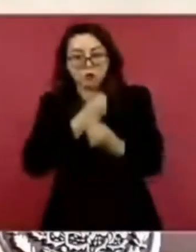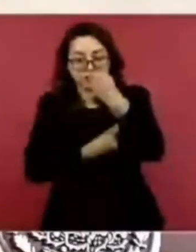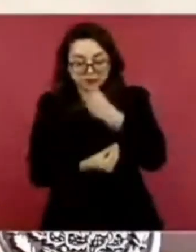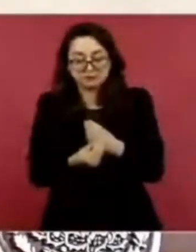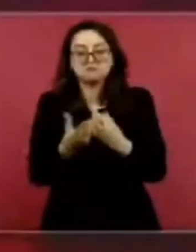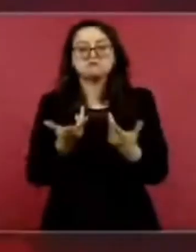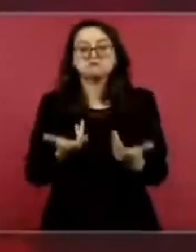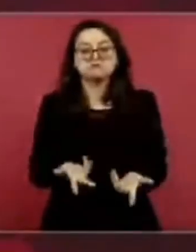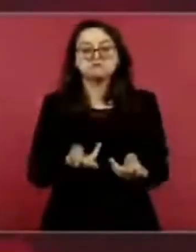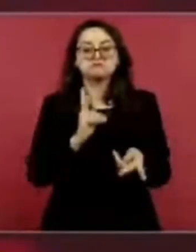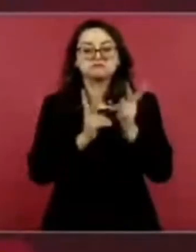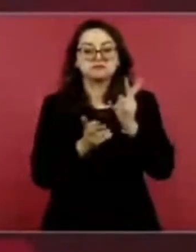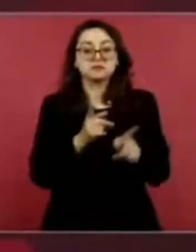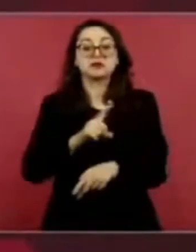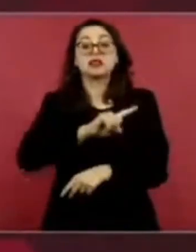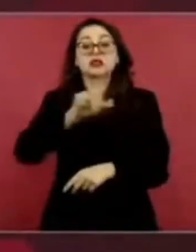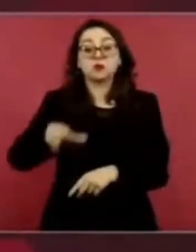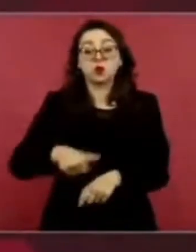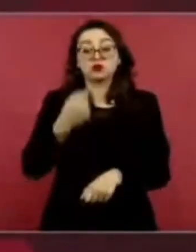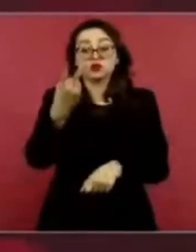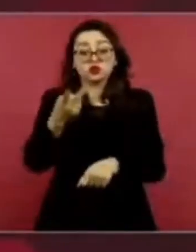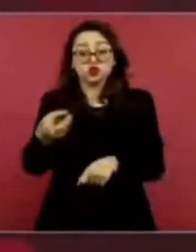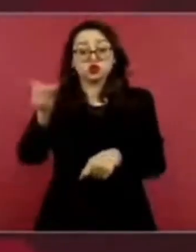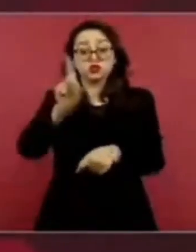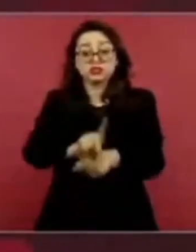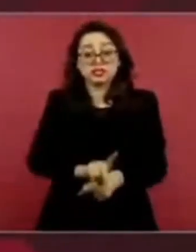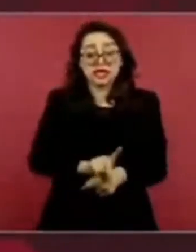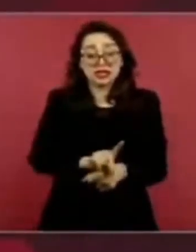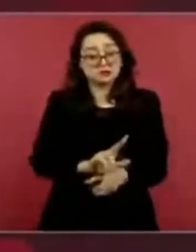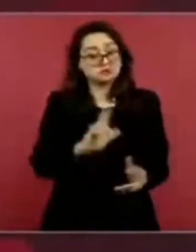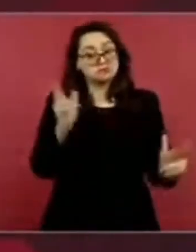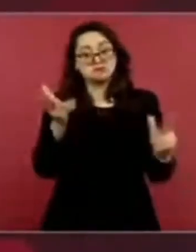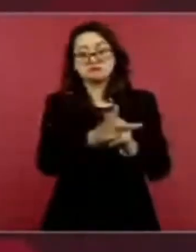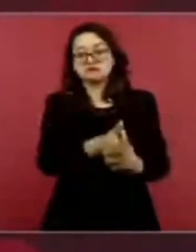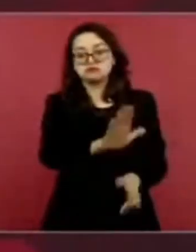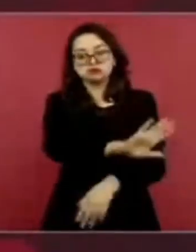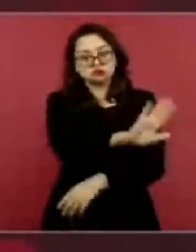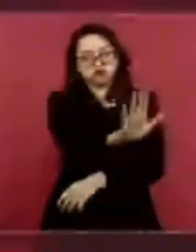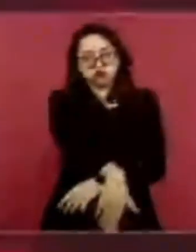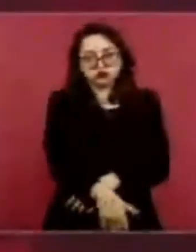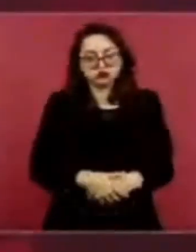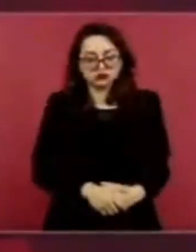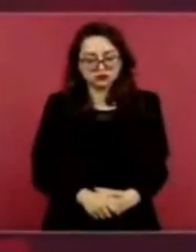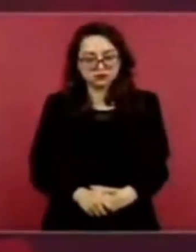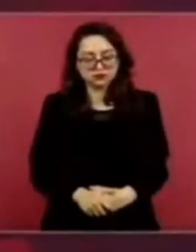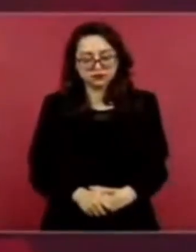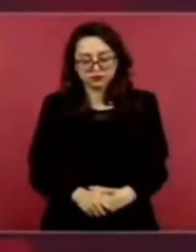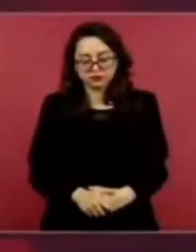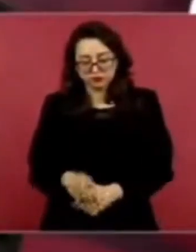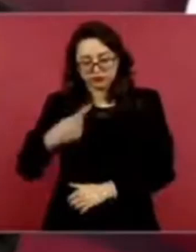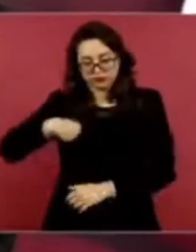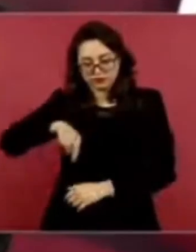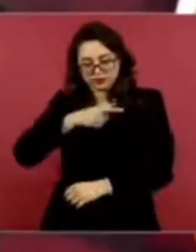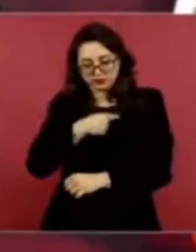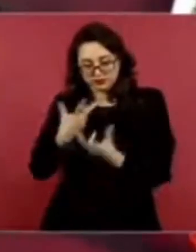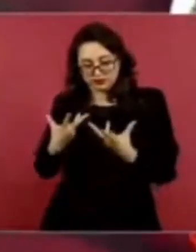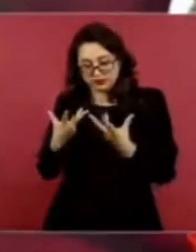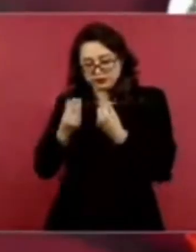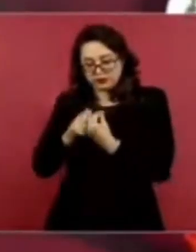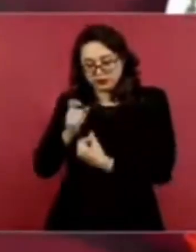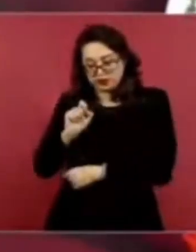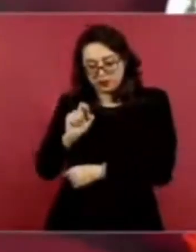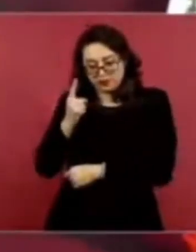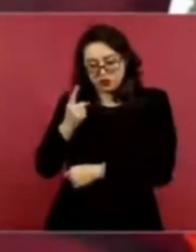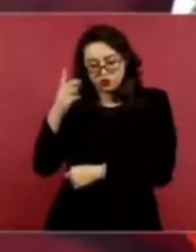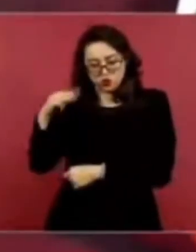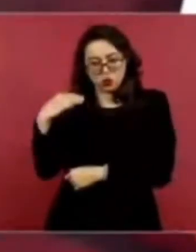El día 23, o sea que cenamos el 21 en casa de